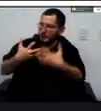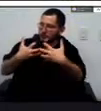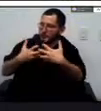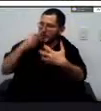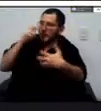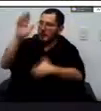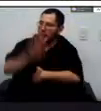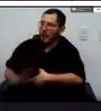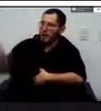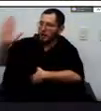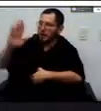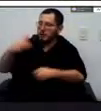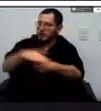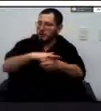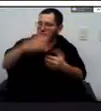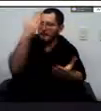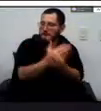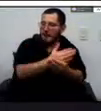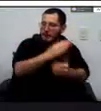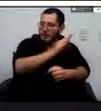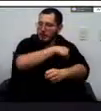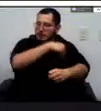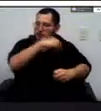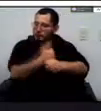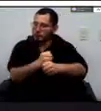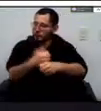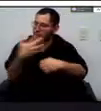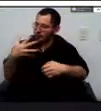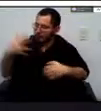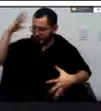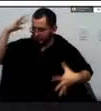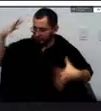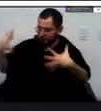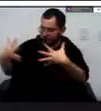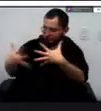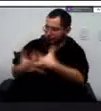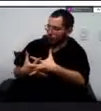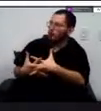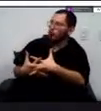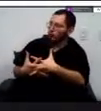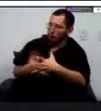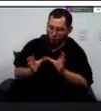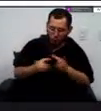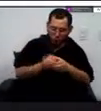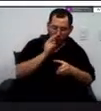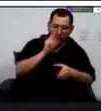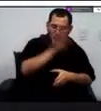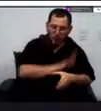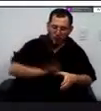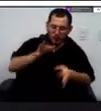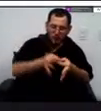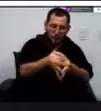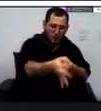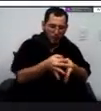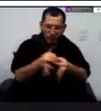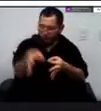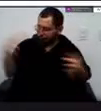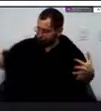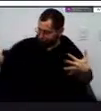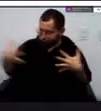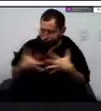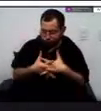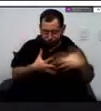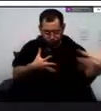nacional desde los municipios hasta la unidad nacional pues está surgiendo digamos los puntos y se ve